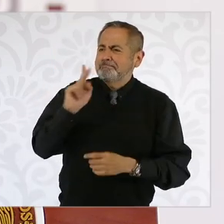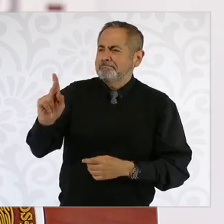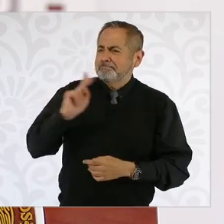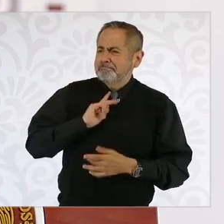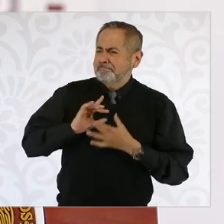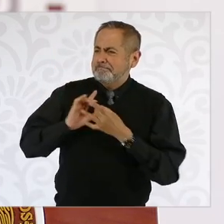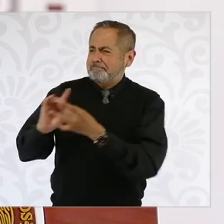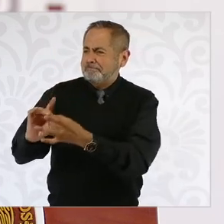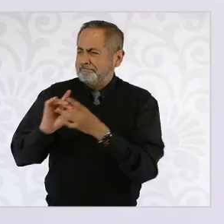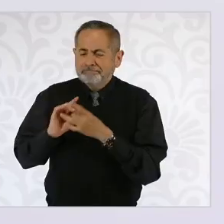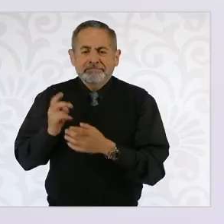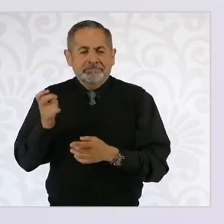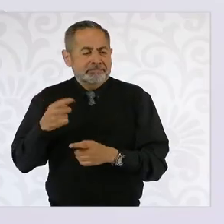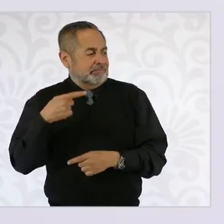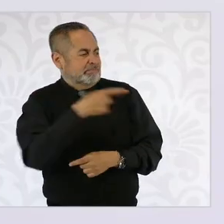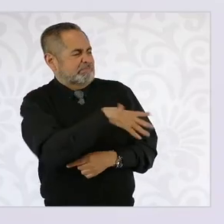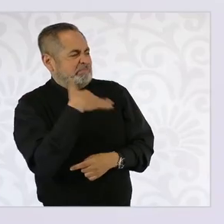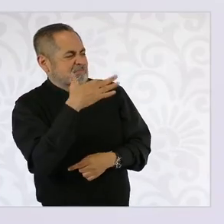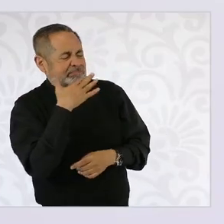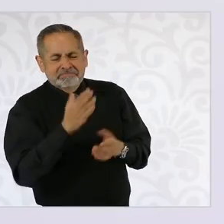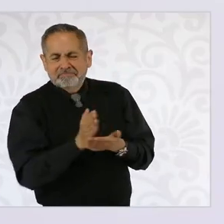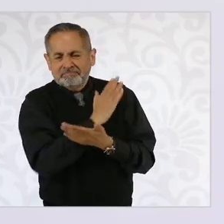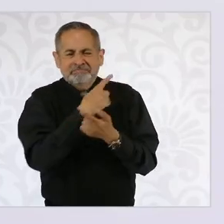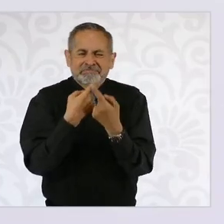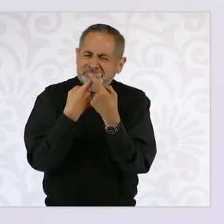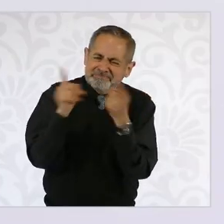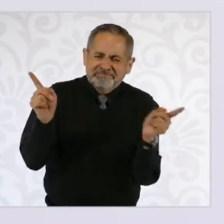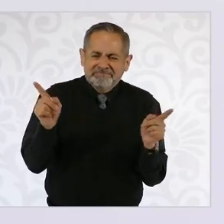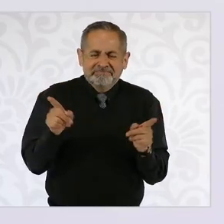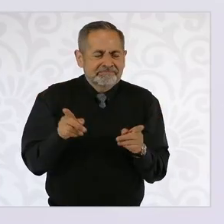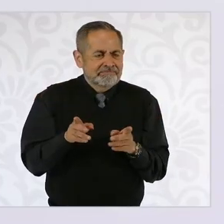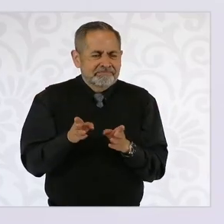a la corrupción. Son dos proyectos.